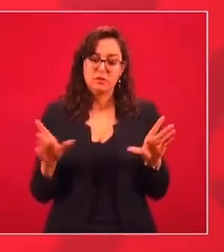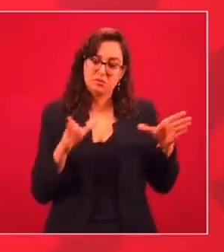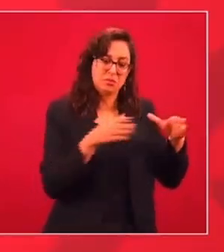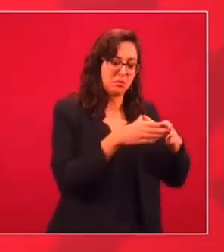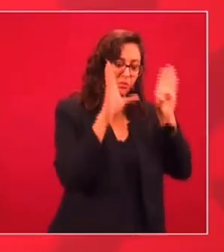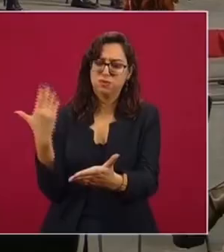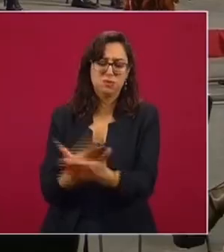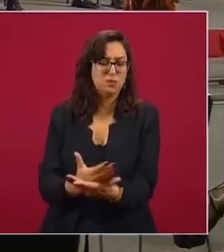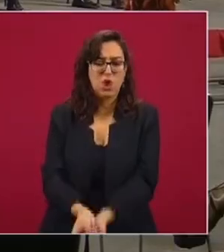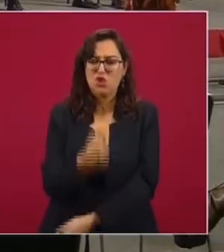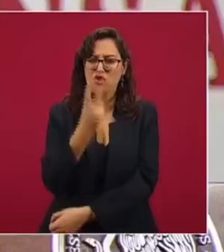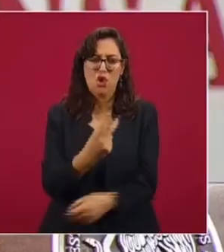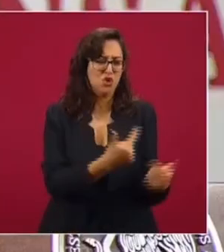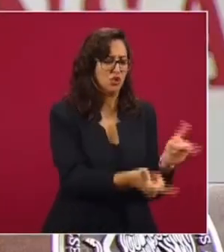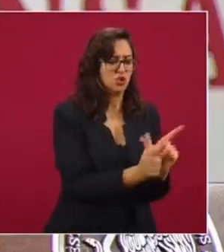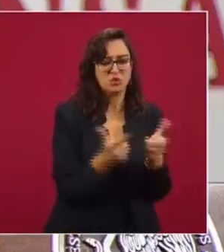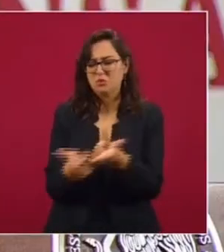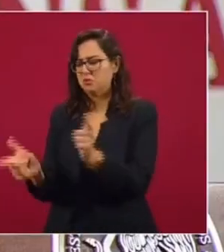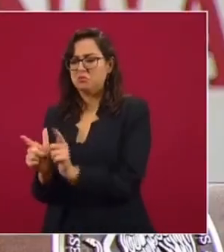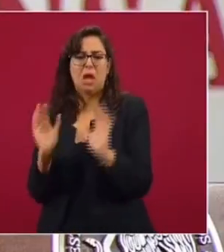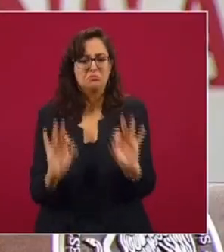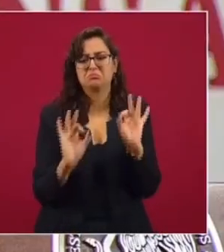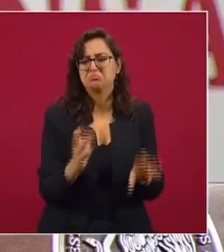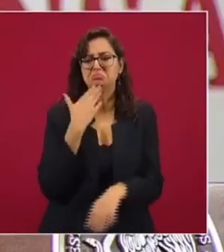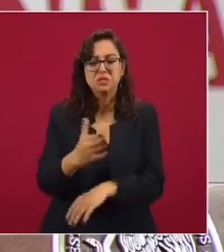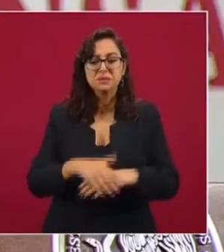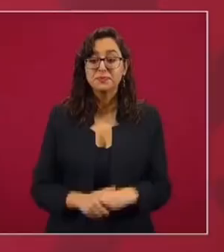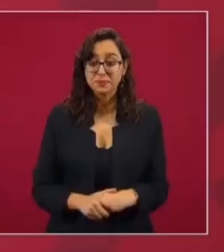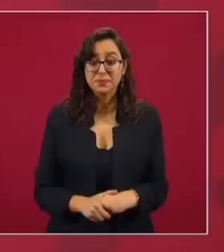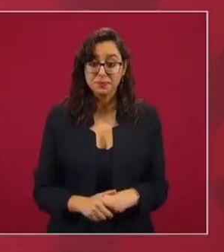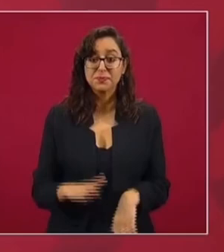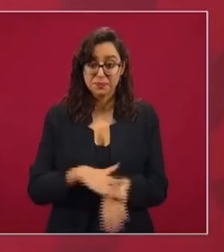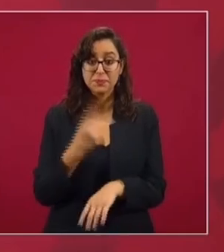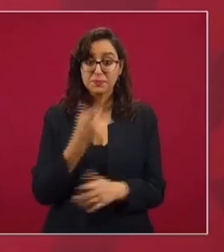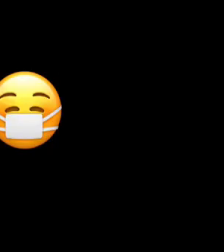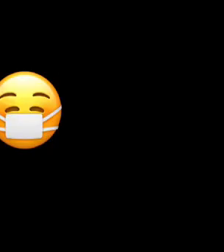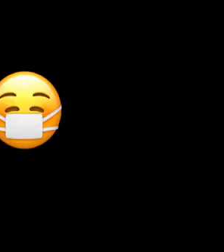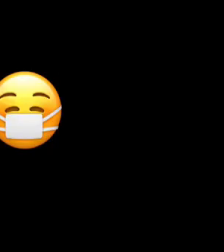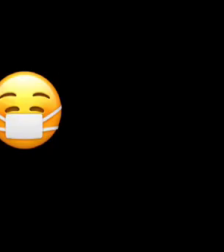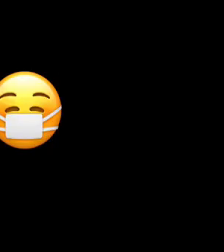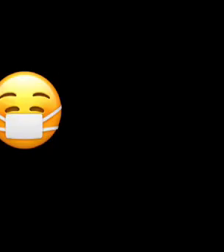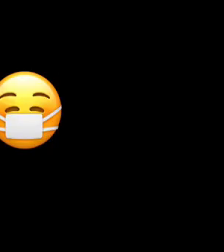Los conservadores y los liberales están muy bien, porque son tiempos de definición.